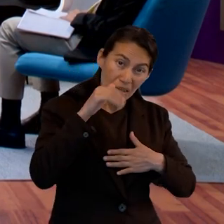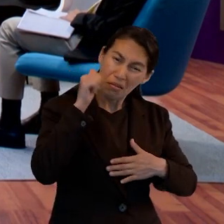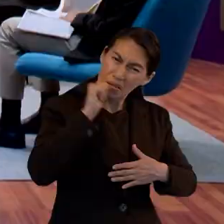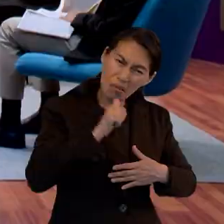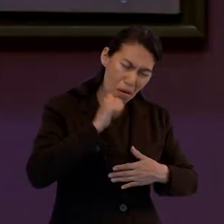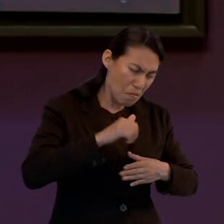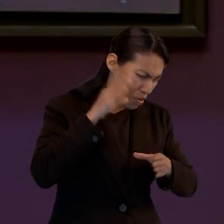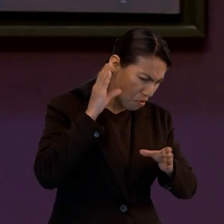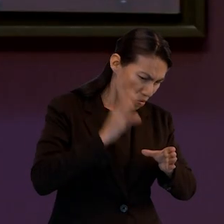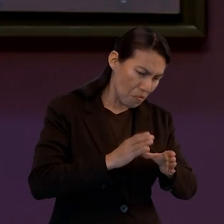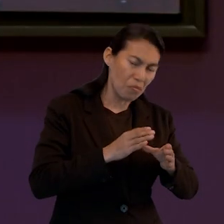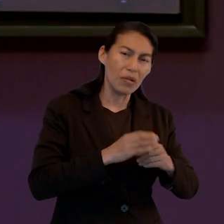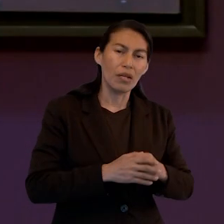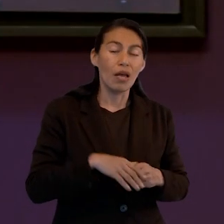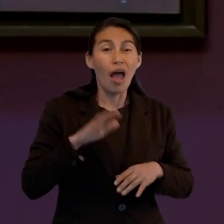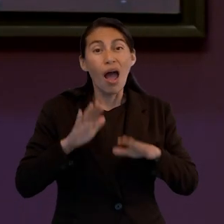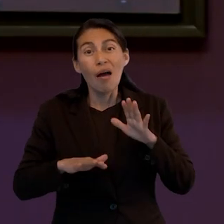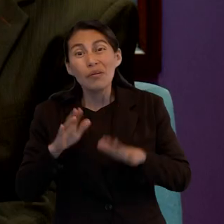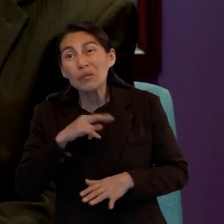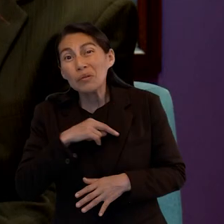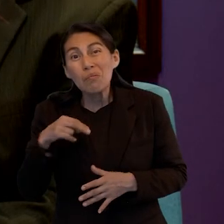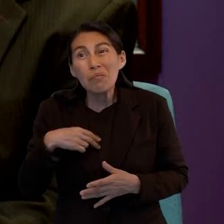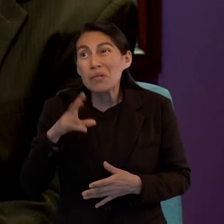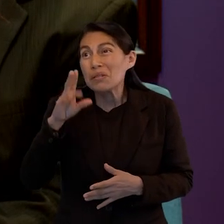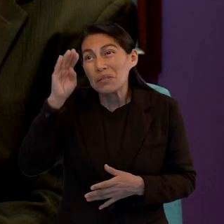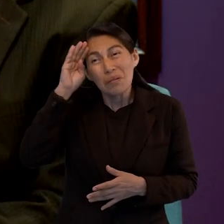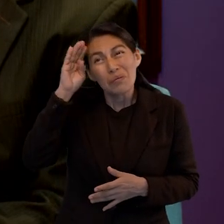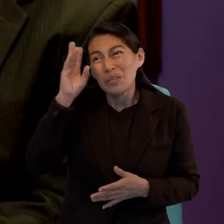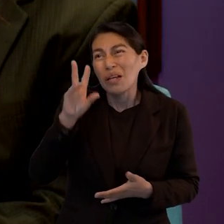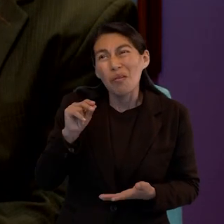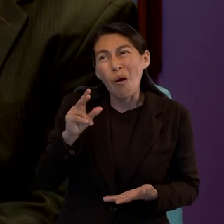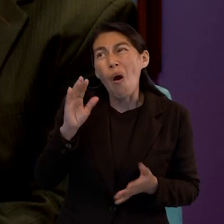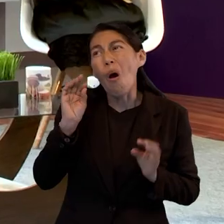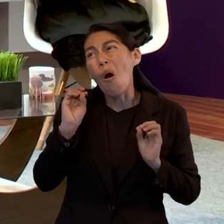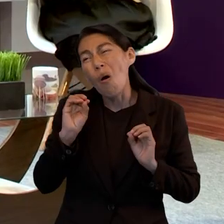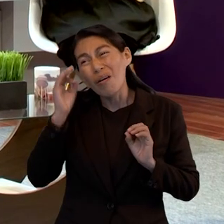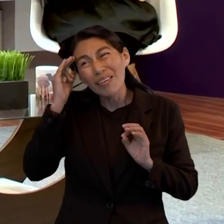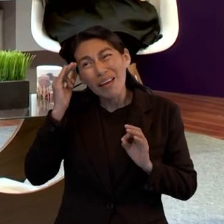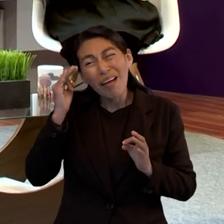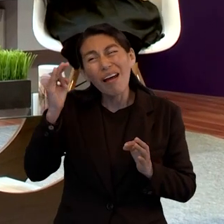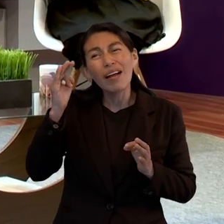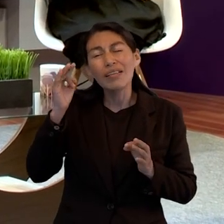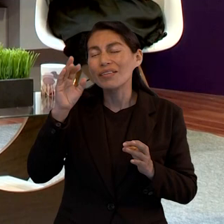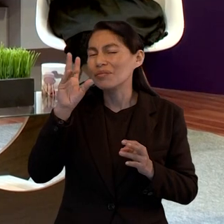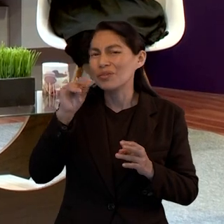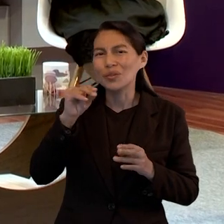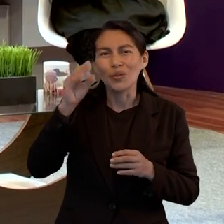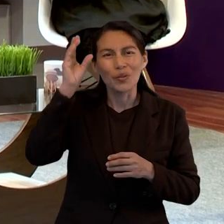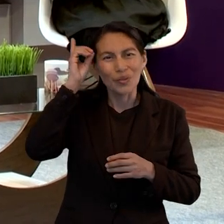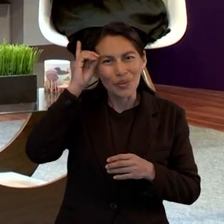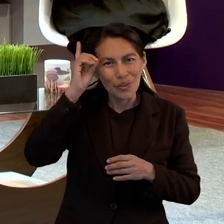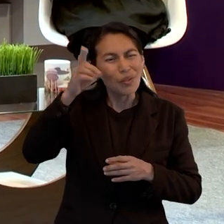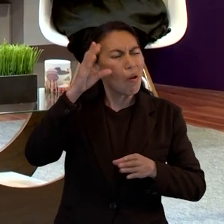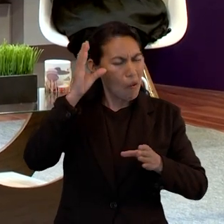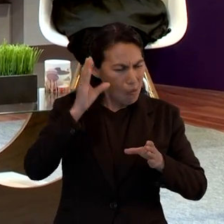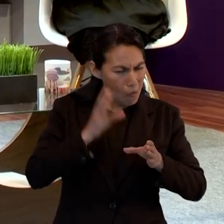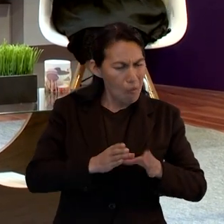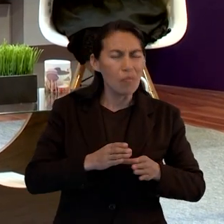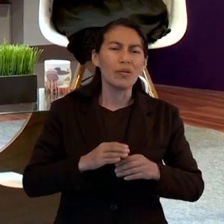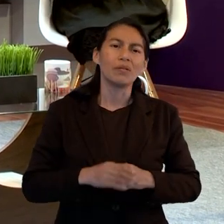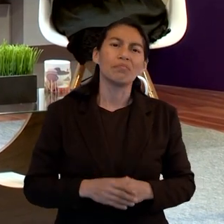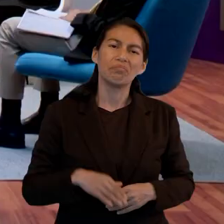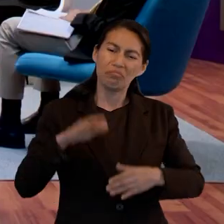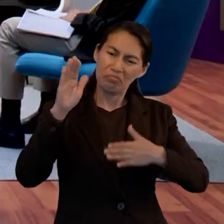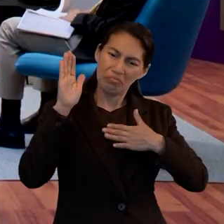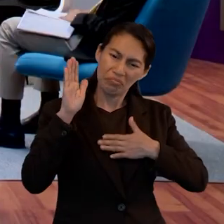cumplir, aunque a veces nosotros pensamos que se está tardando. Entonces, esa es una certeza que nos garantiza que Dios va a